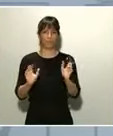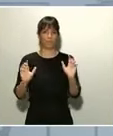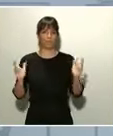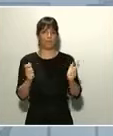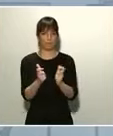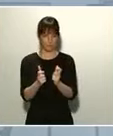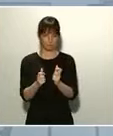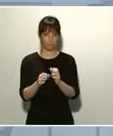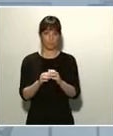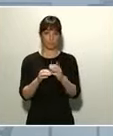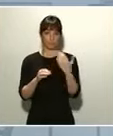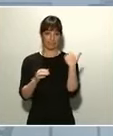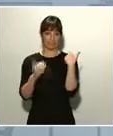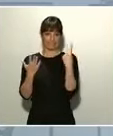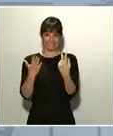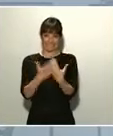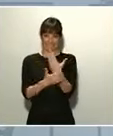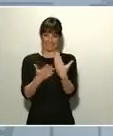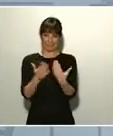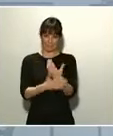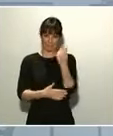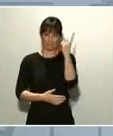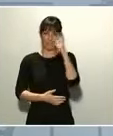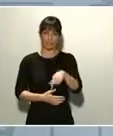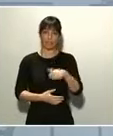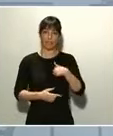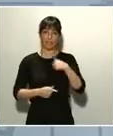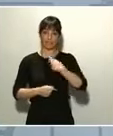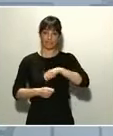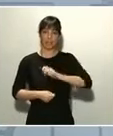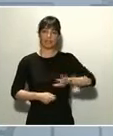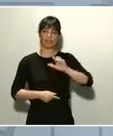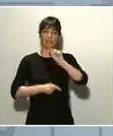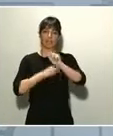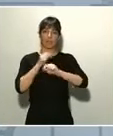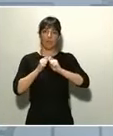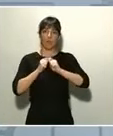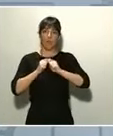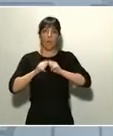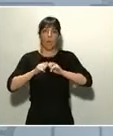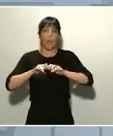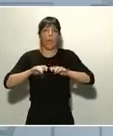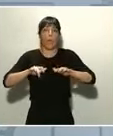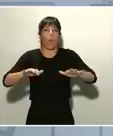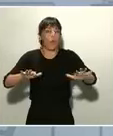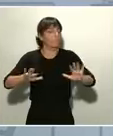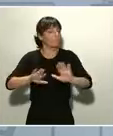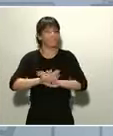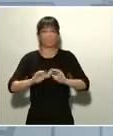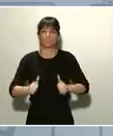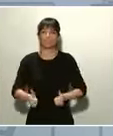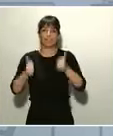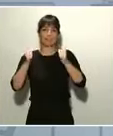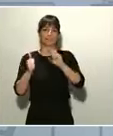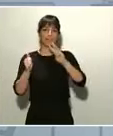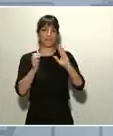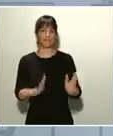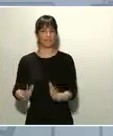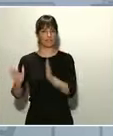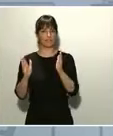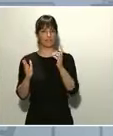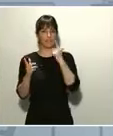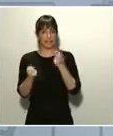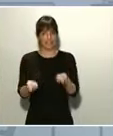el ritmo de expansión de la infección en nuestro país hizo necesario pasar a una fase de mitigación en concordancia con lo que nos